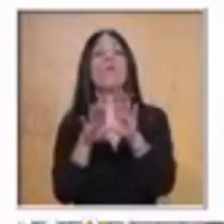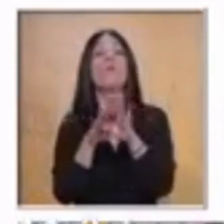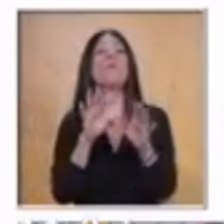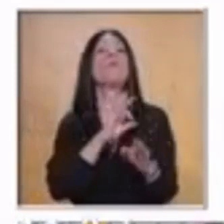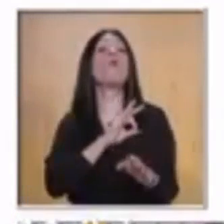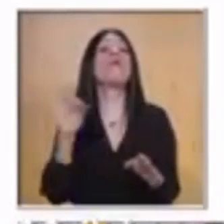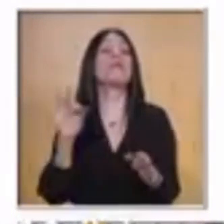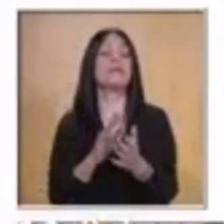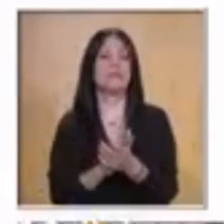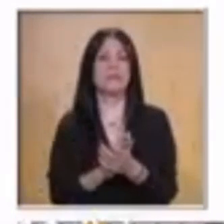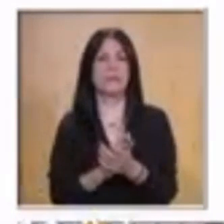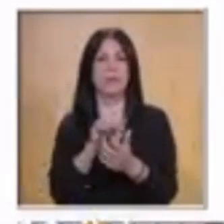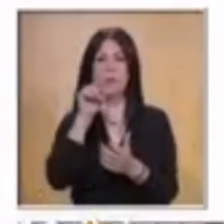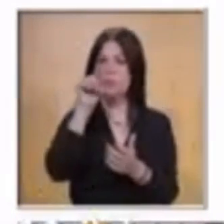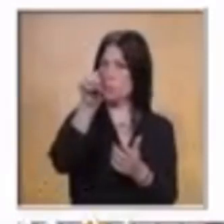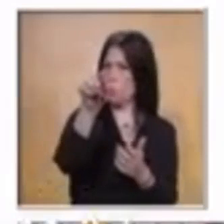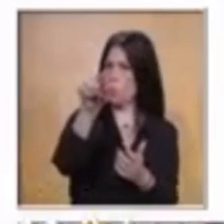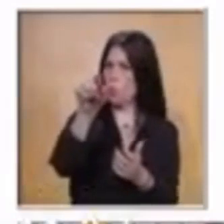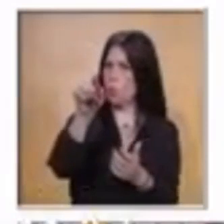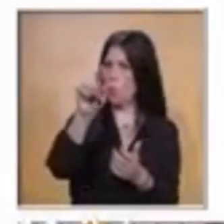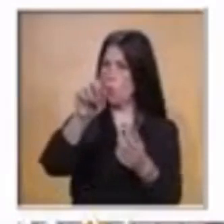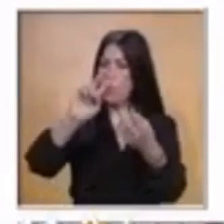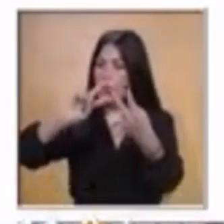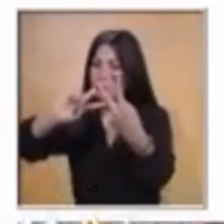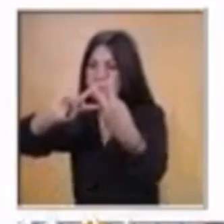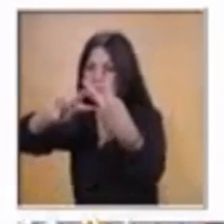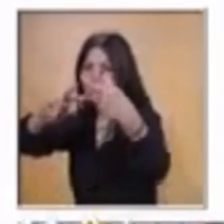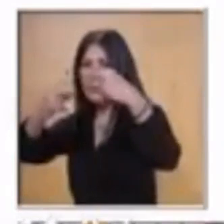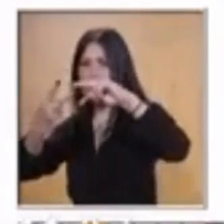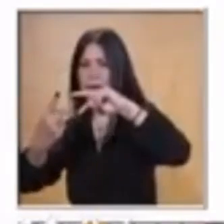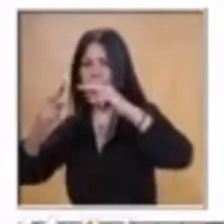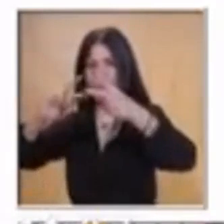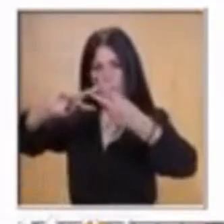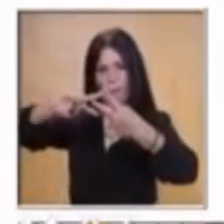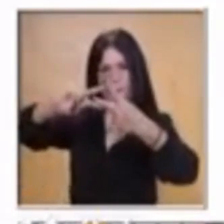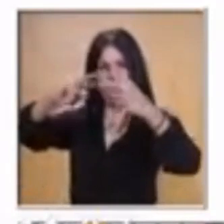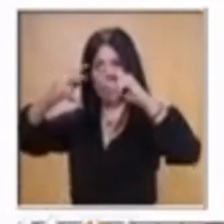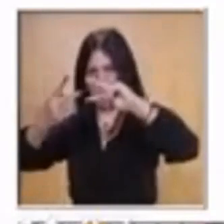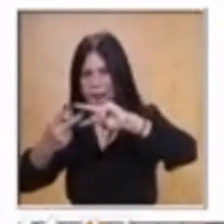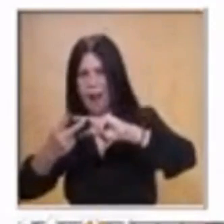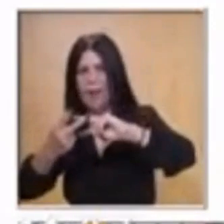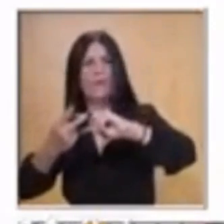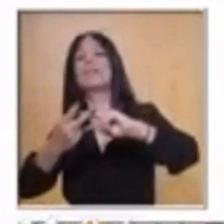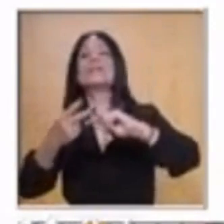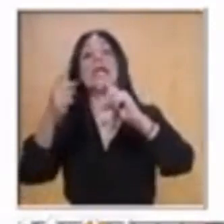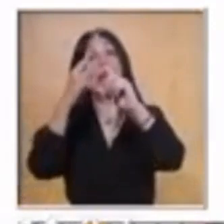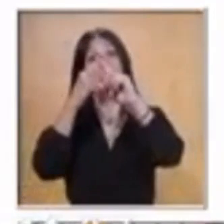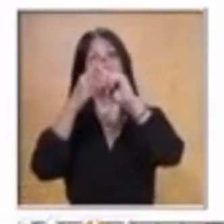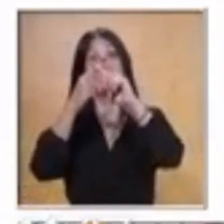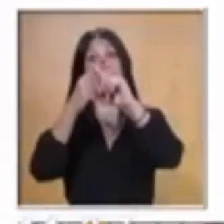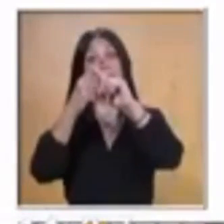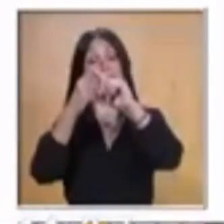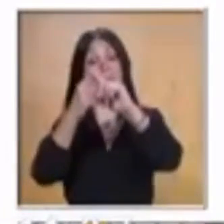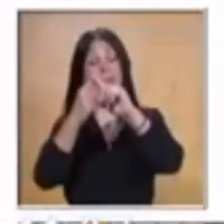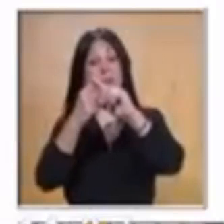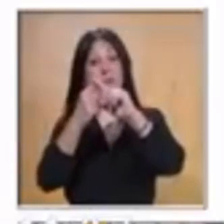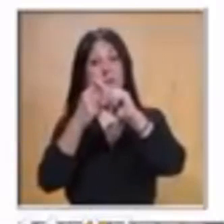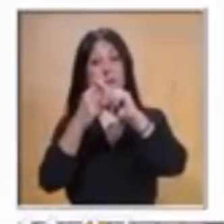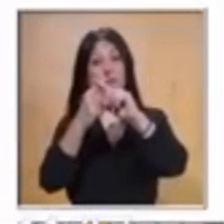es usando la operación contraria. ¿Y cuál es la operación contraria a la multiplicación? A ver en casita.